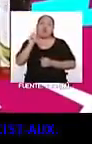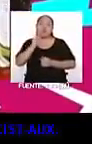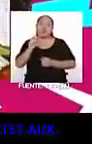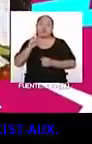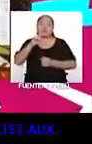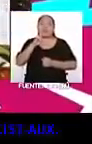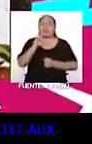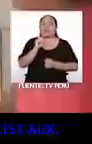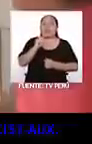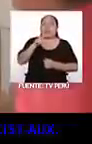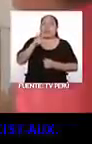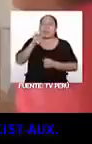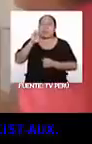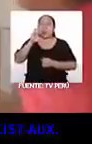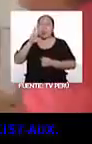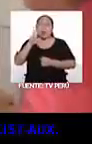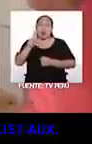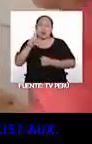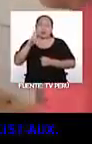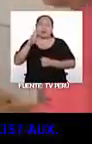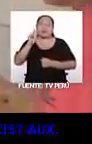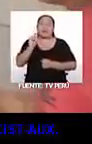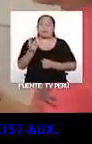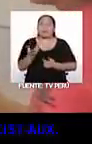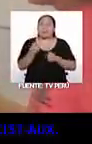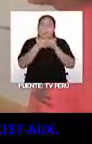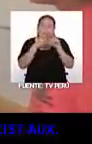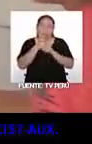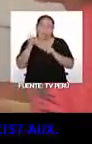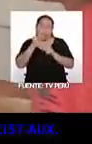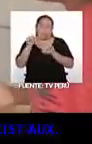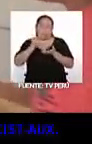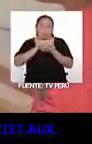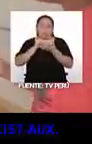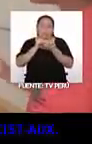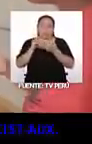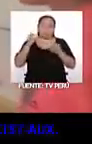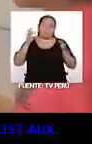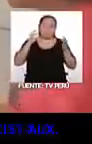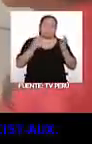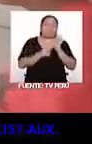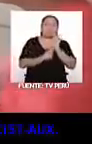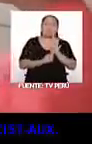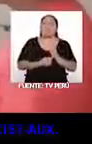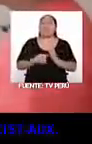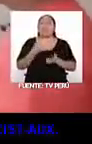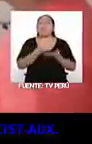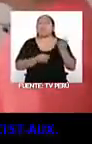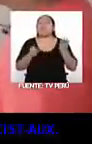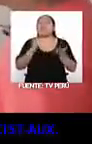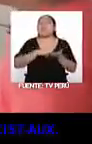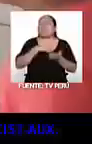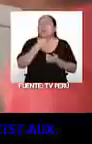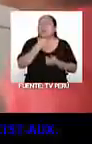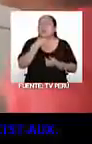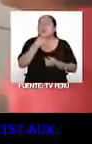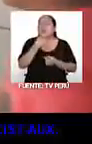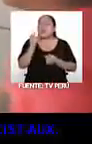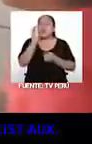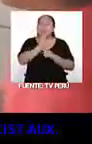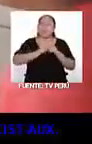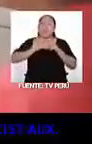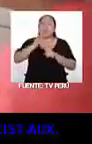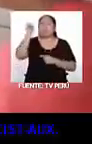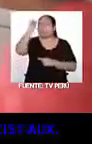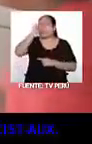a Red Velvet, y un montón de artistas más. Y a parte del K-pop, ¿qué más te gusta de la cultura asiática? Bueno, es que la